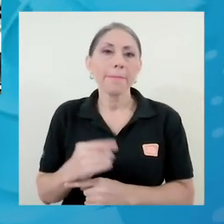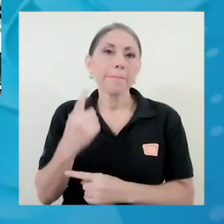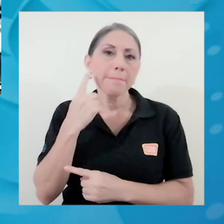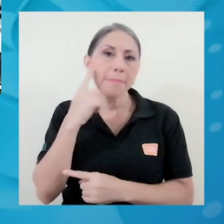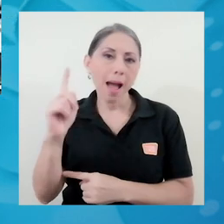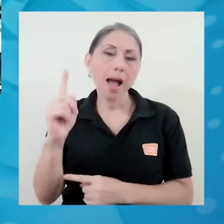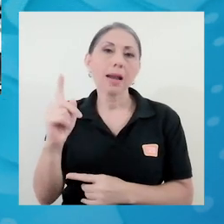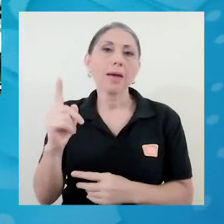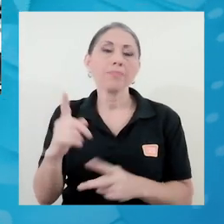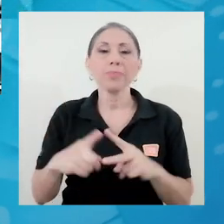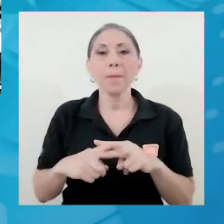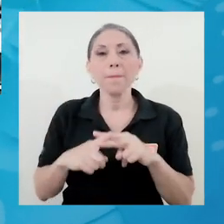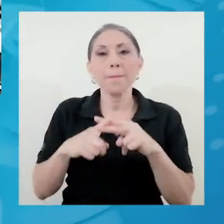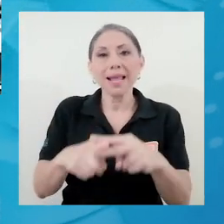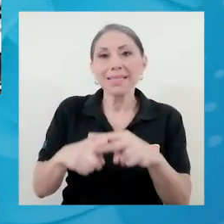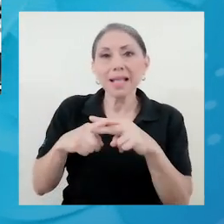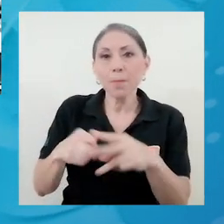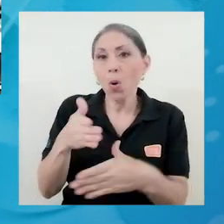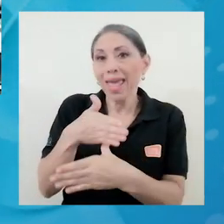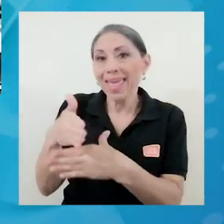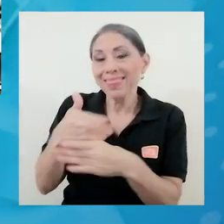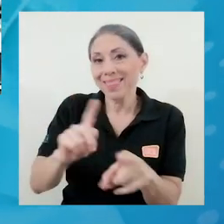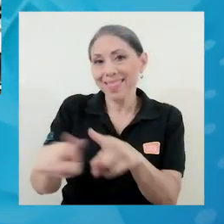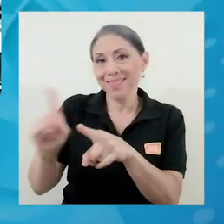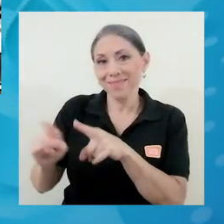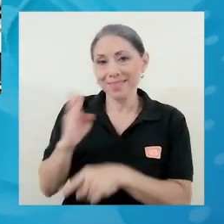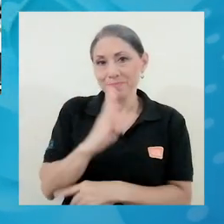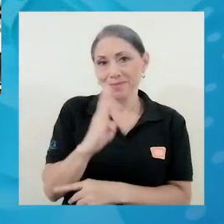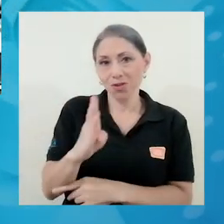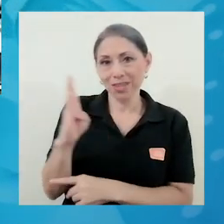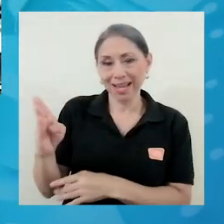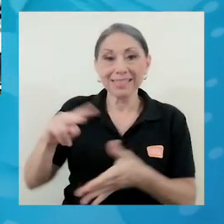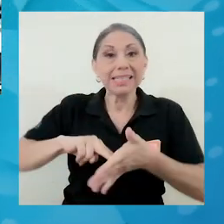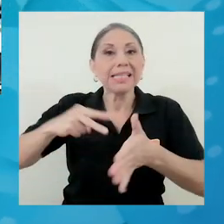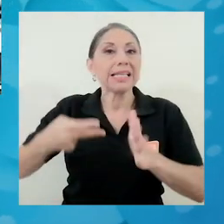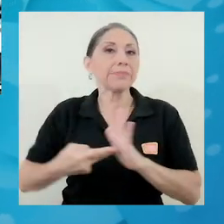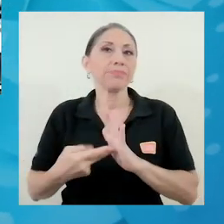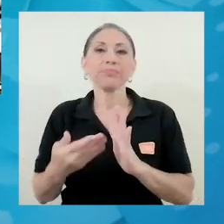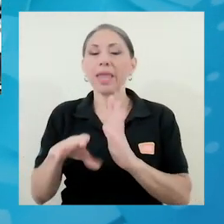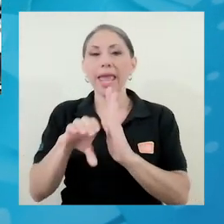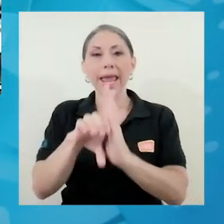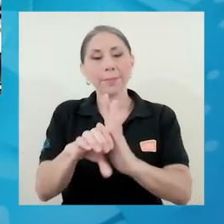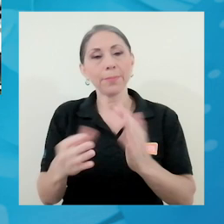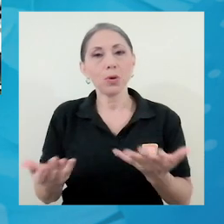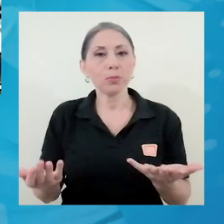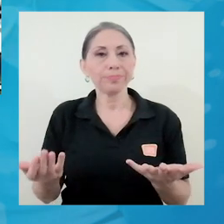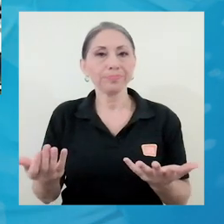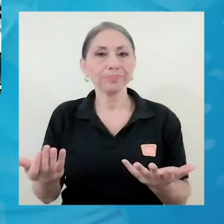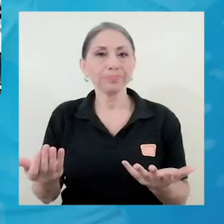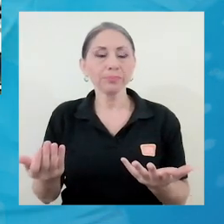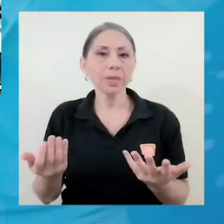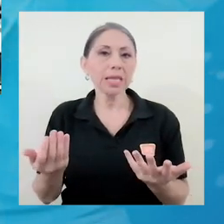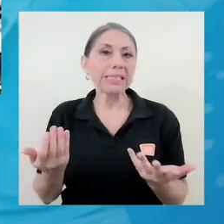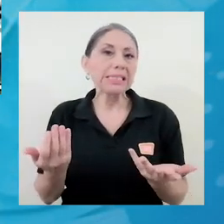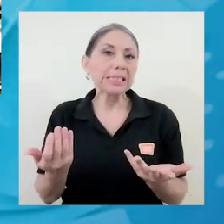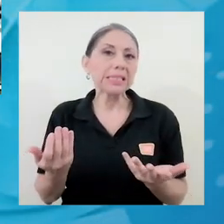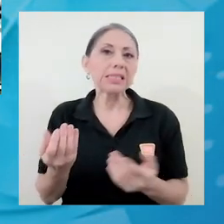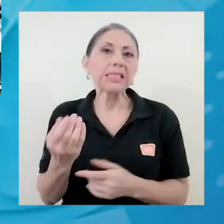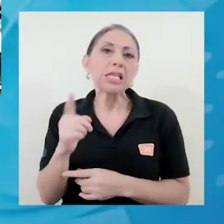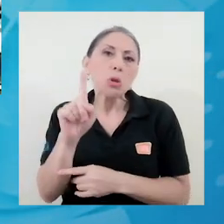lo que es el préstamo entre bibliotecas. Esto quiere decir, por ejemplo, que si